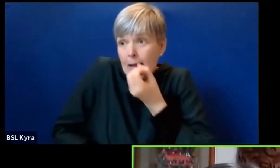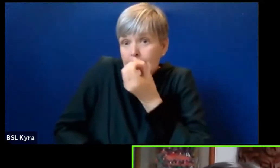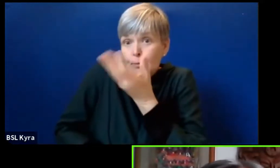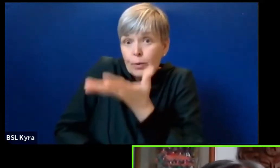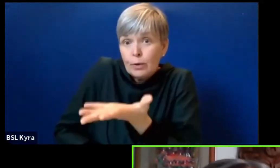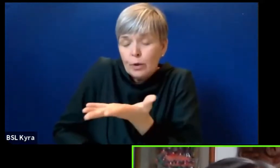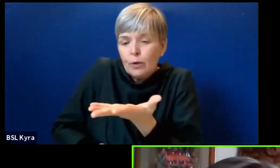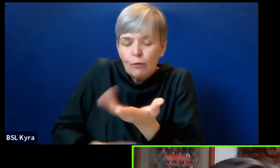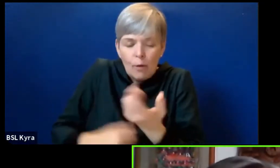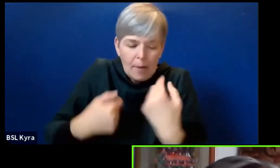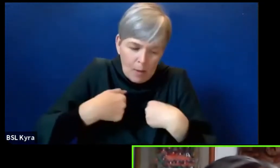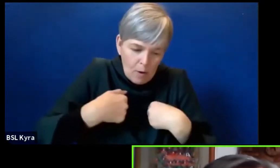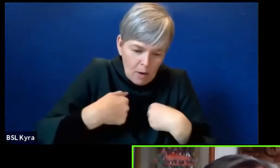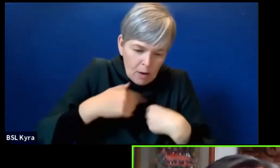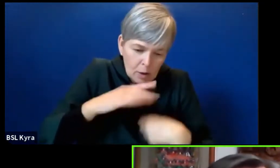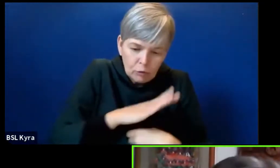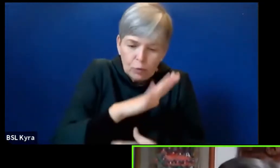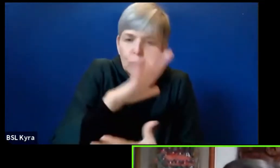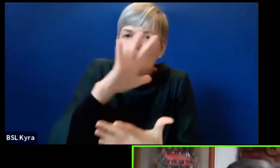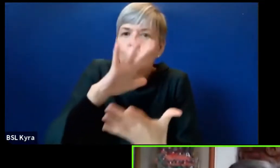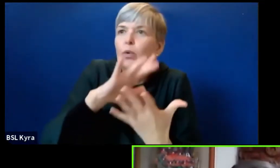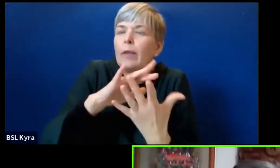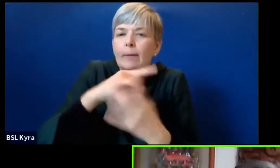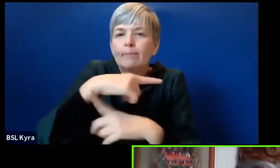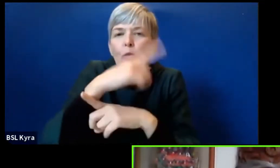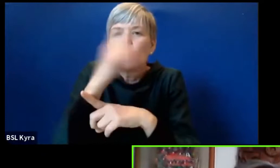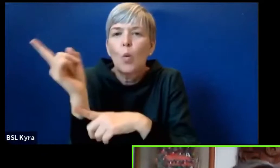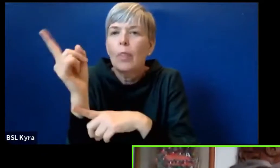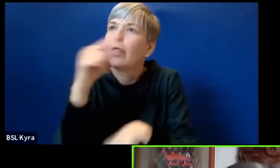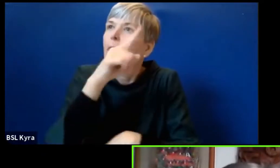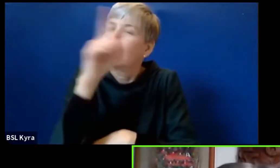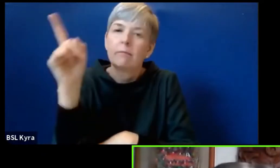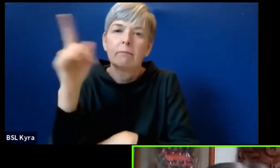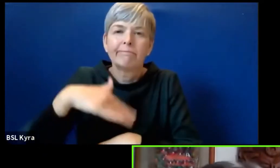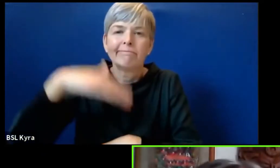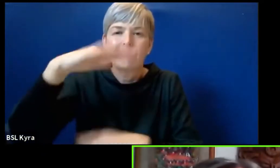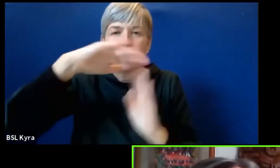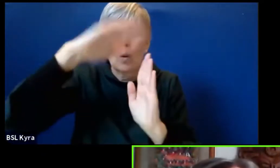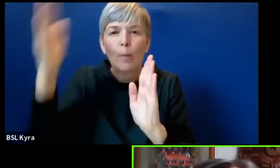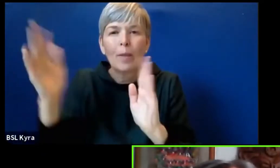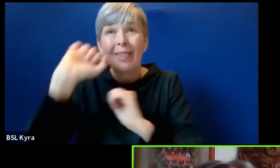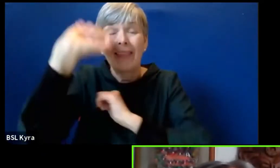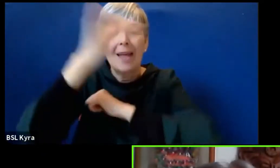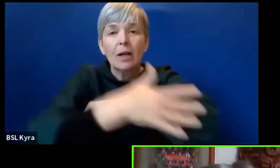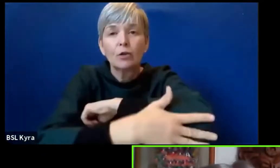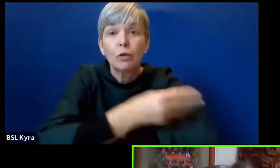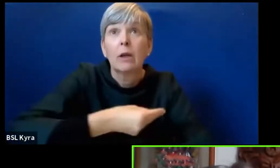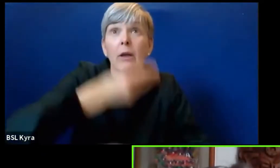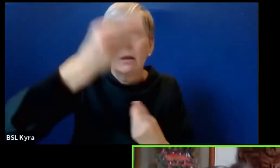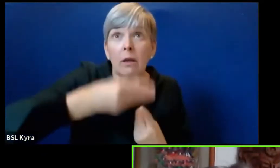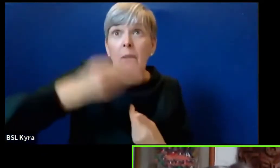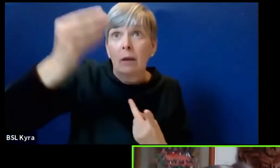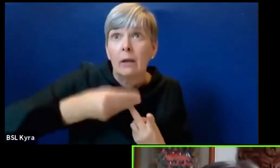Y esto, o para alimentar las industrias extractivas exportadoras de nuestros países.